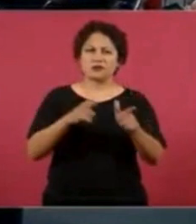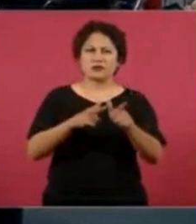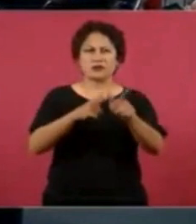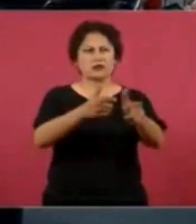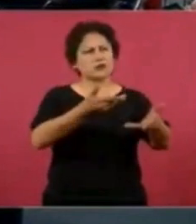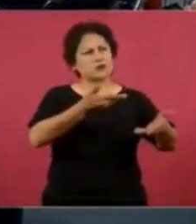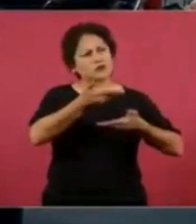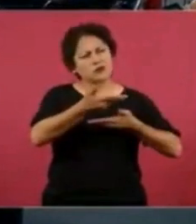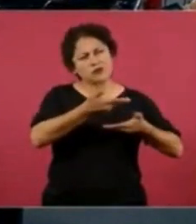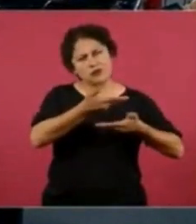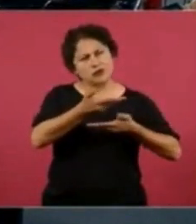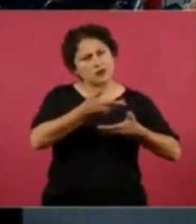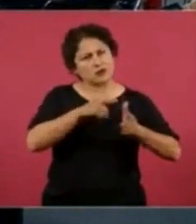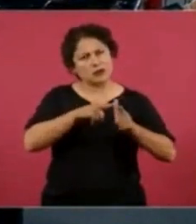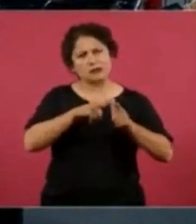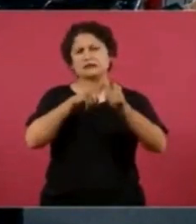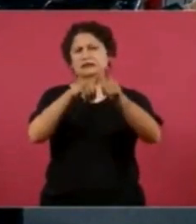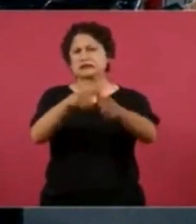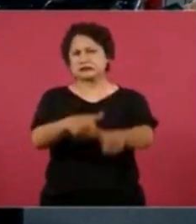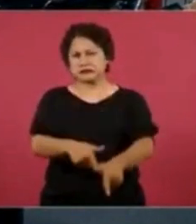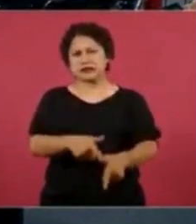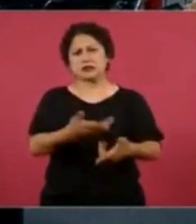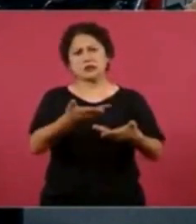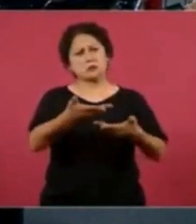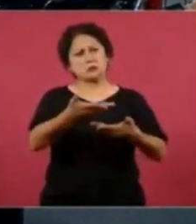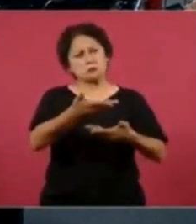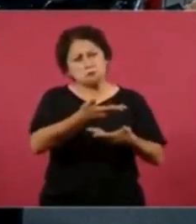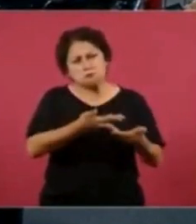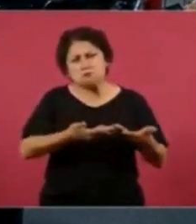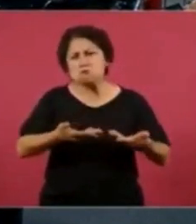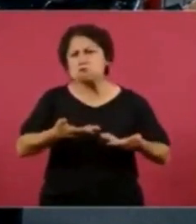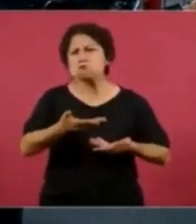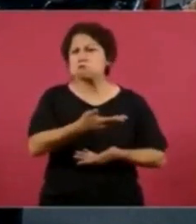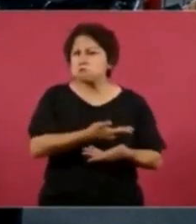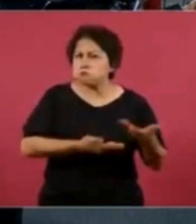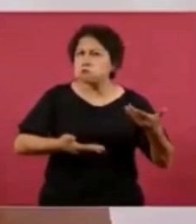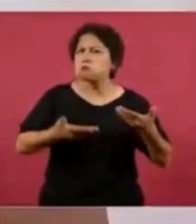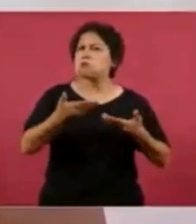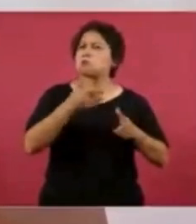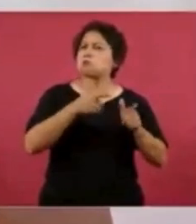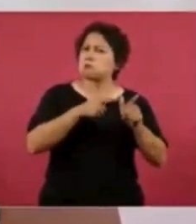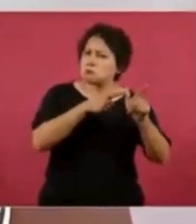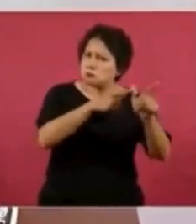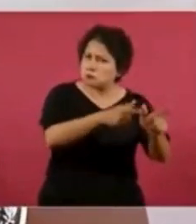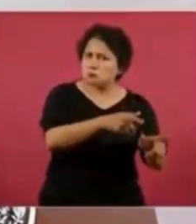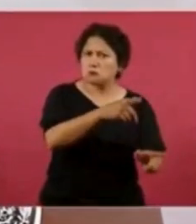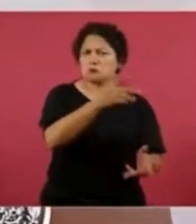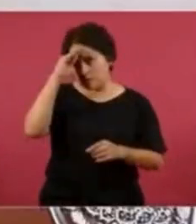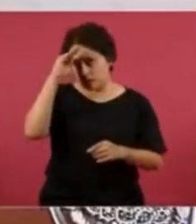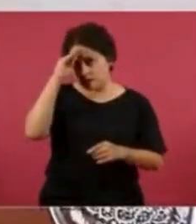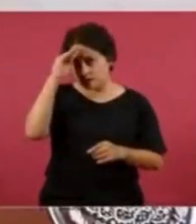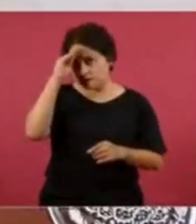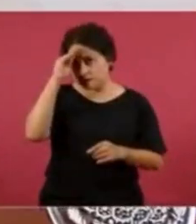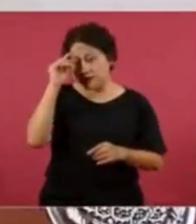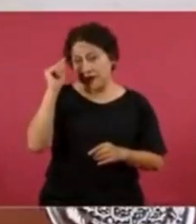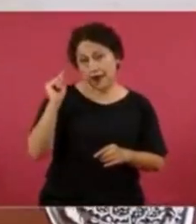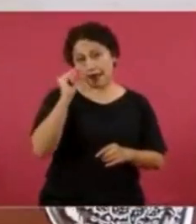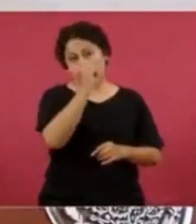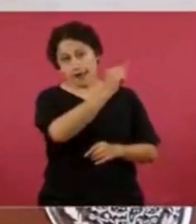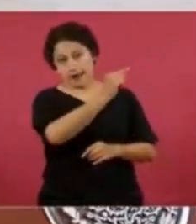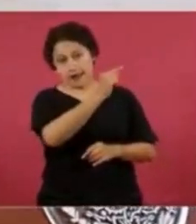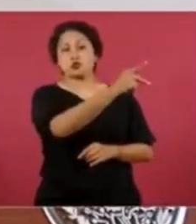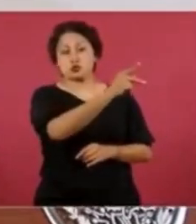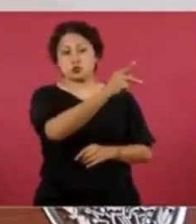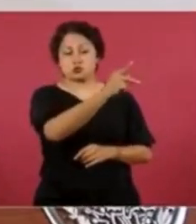está enfocado en mantener el bienestar económico, independientemente de las fluctuaciones externas o de las presiones de organismos